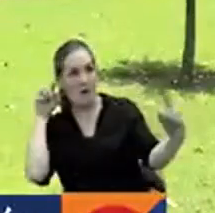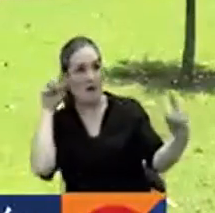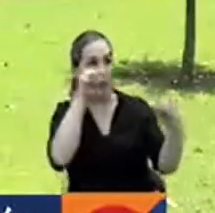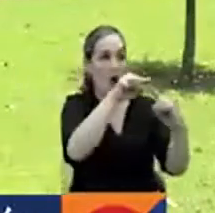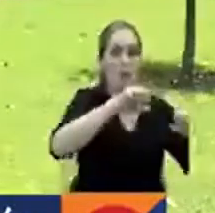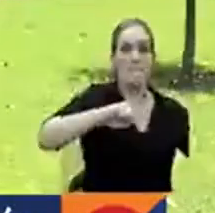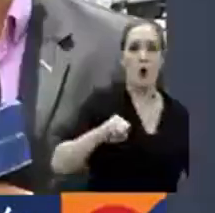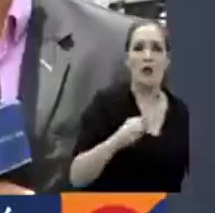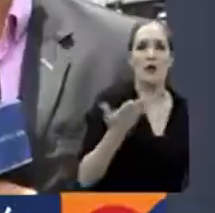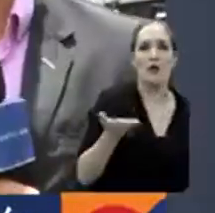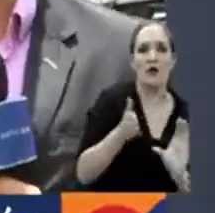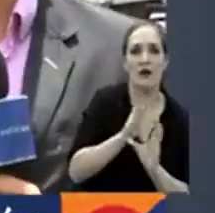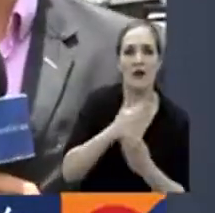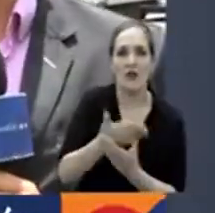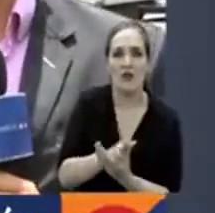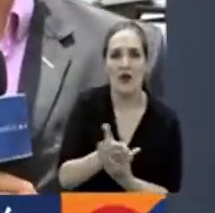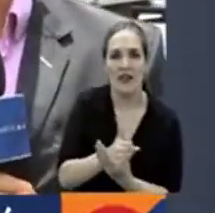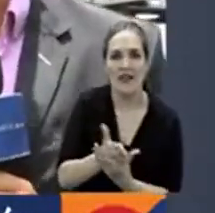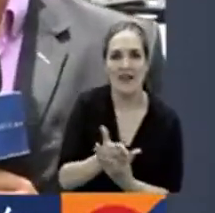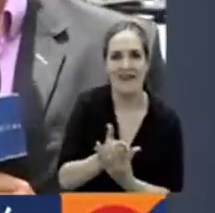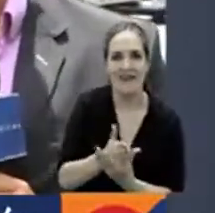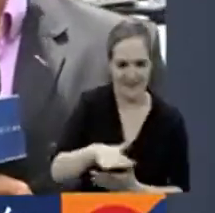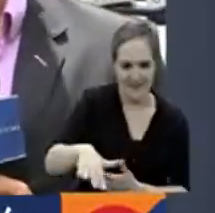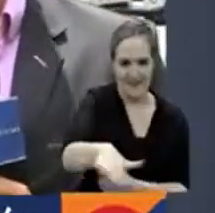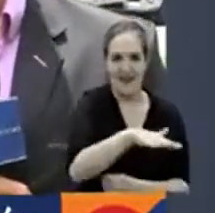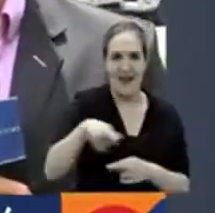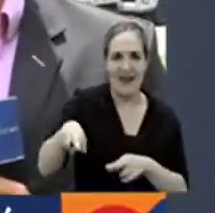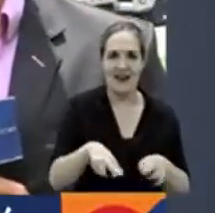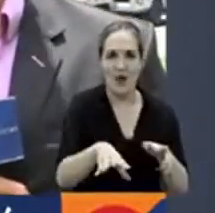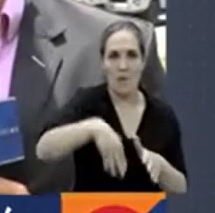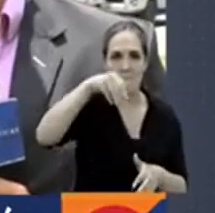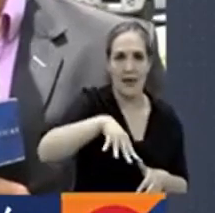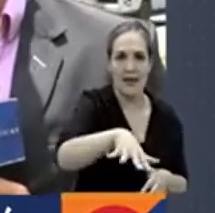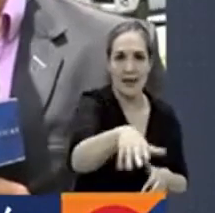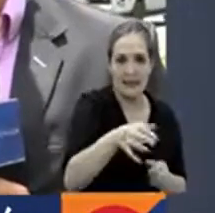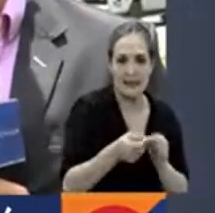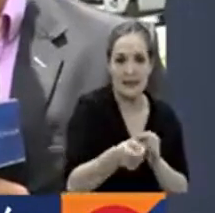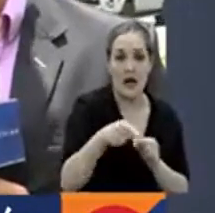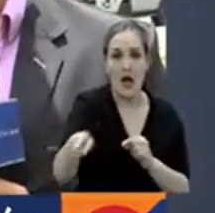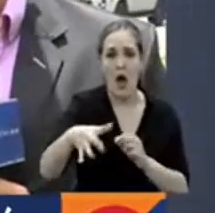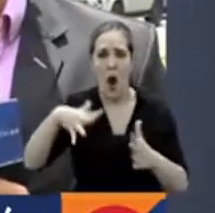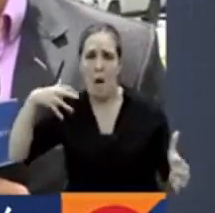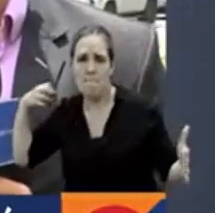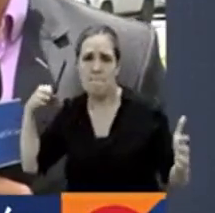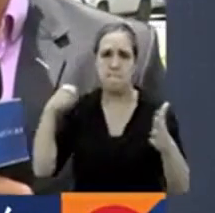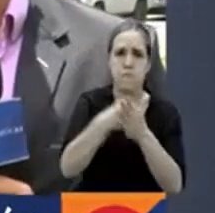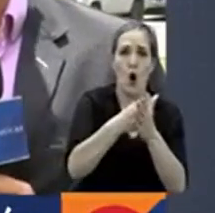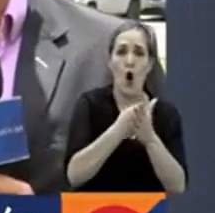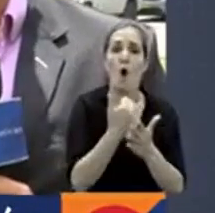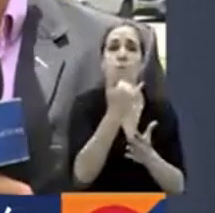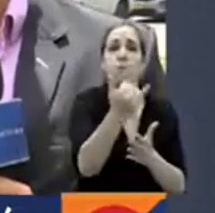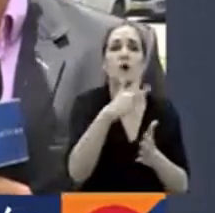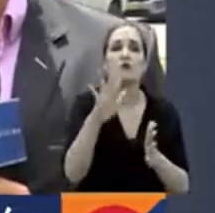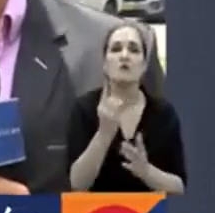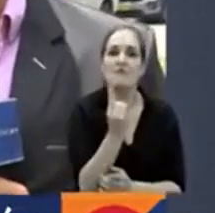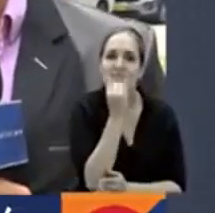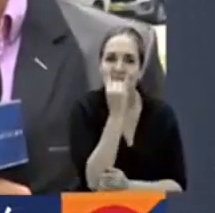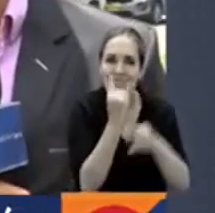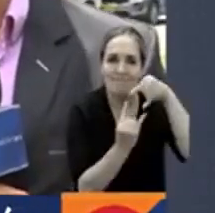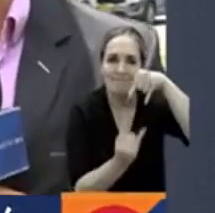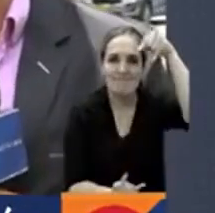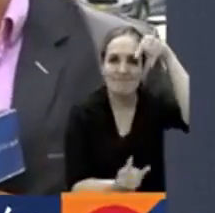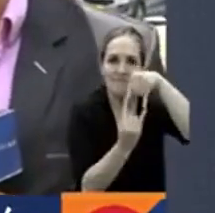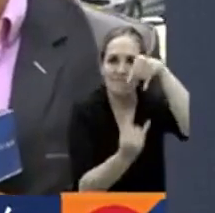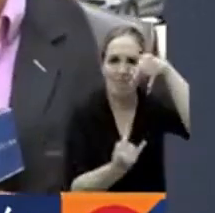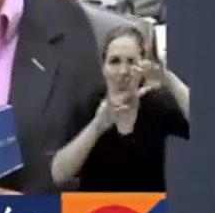Doradal, esto en el Magdalena Medio Antioqueño. Allí un vehículo colisionó fuertemente con un hipopótamo que cruzaba justamente de lado y lado de